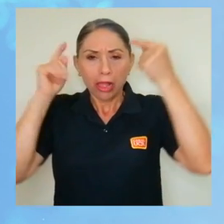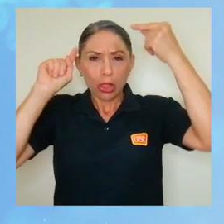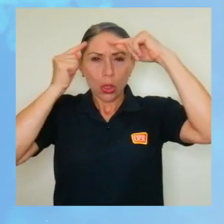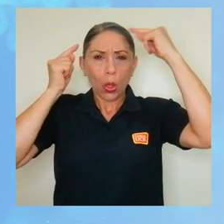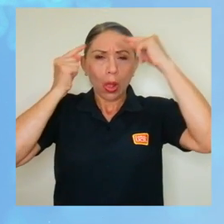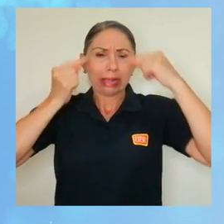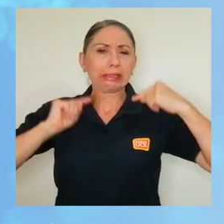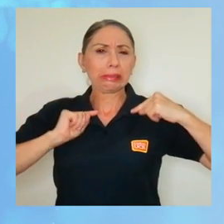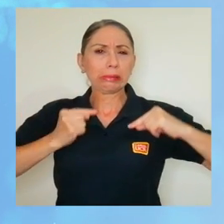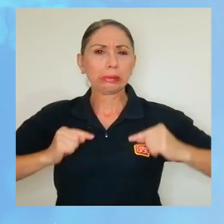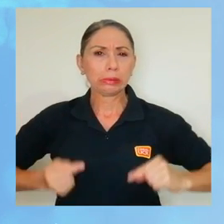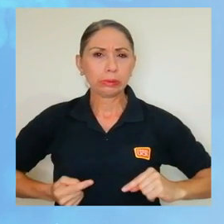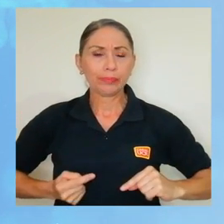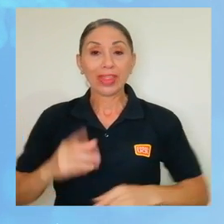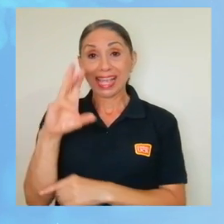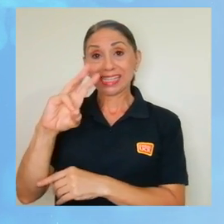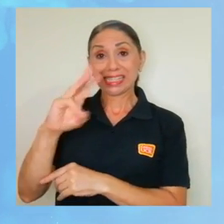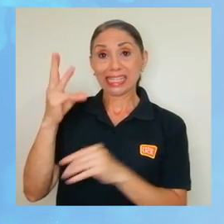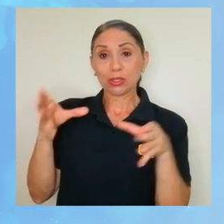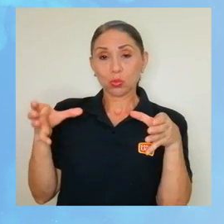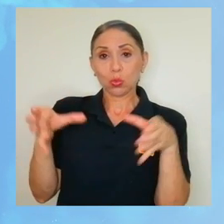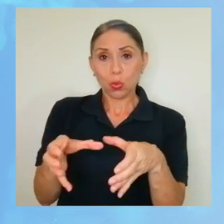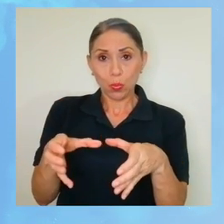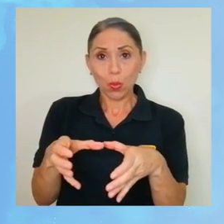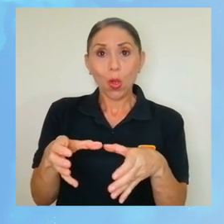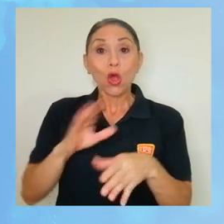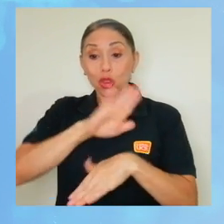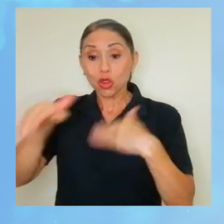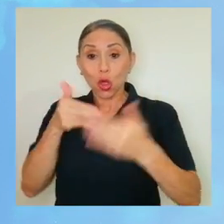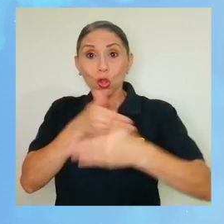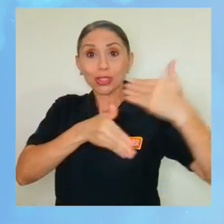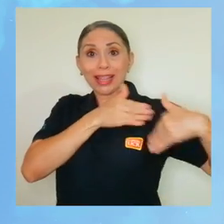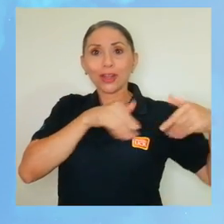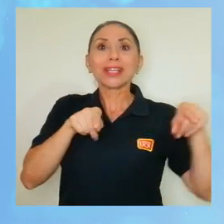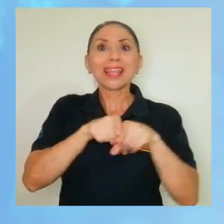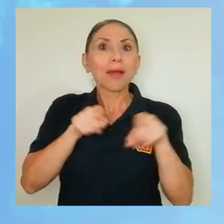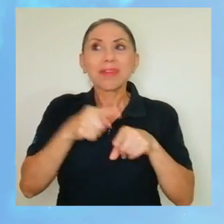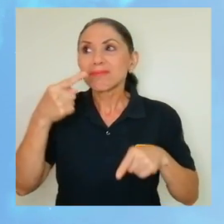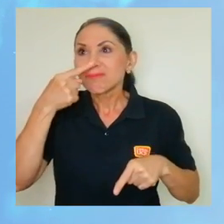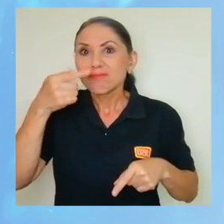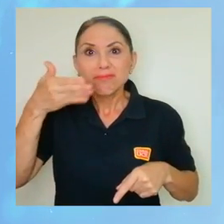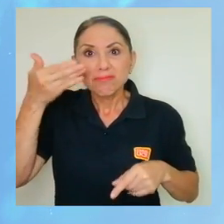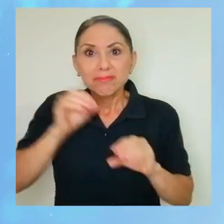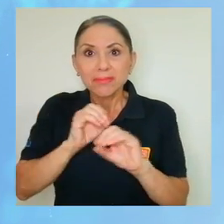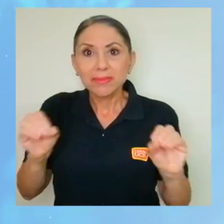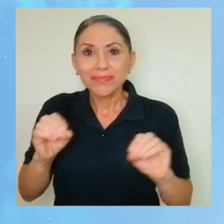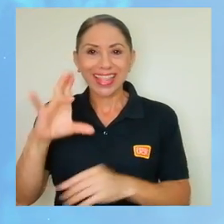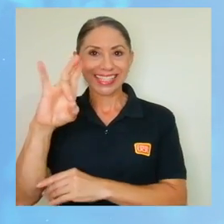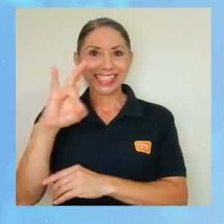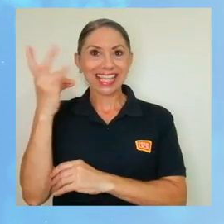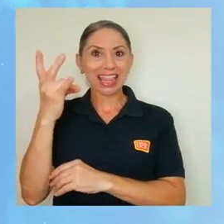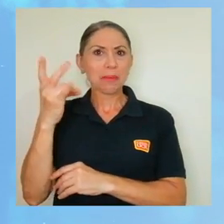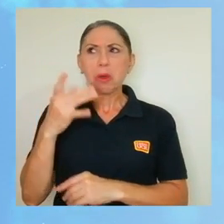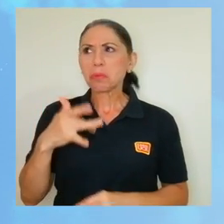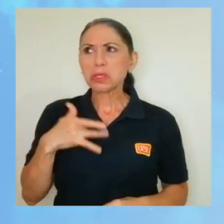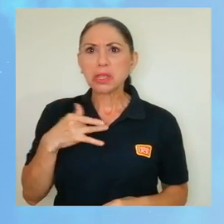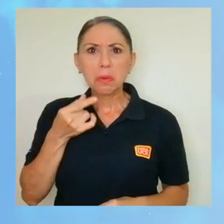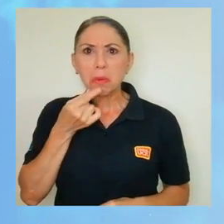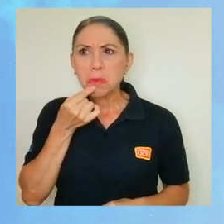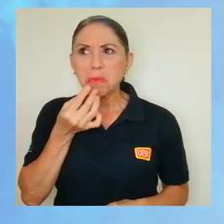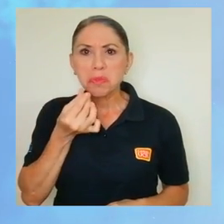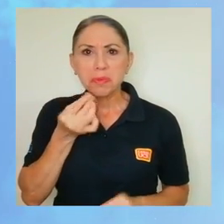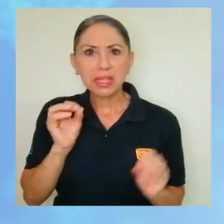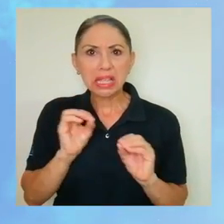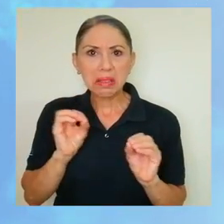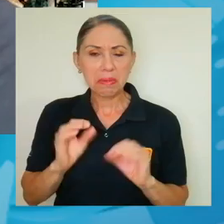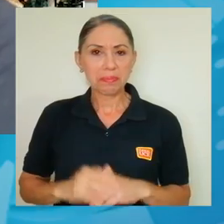y dolor de cabeza y articulaciones. El sexto tiene los anteriores más la pérdida del olfato. Y el séptimo, reducción del sentido del gusto.